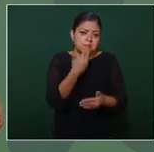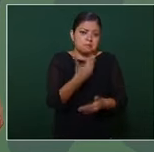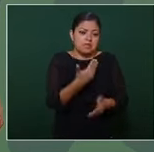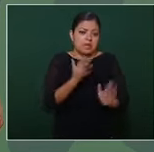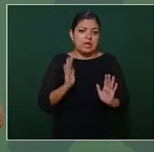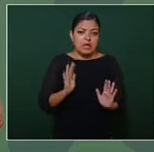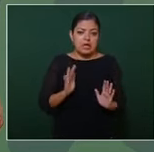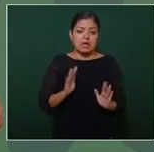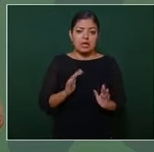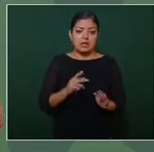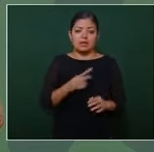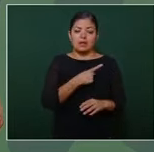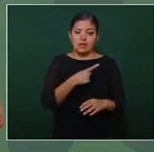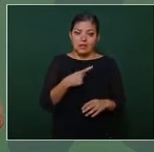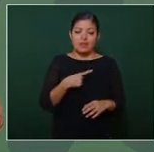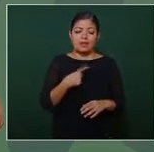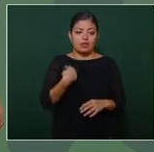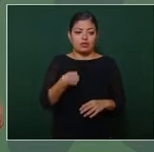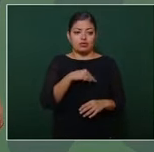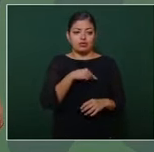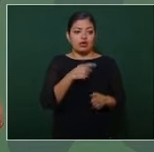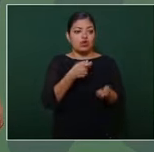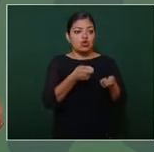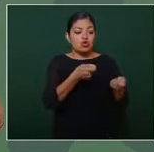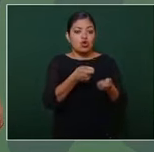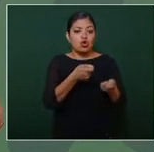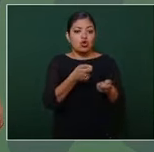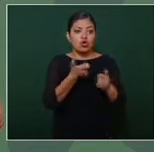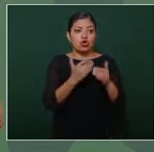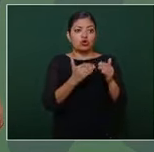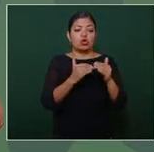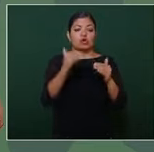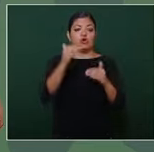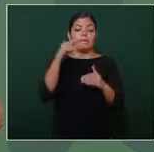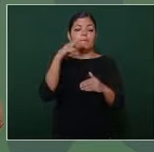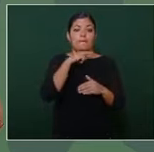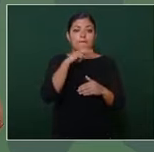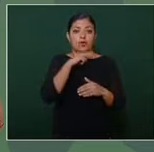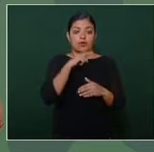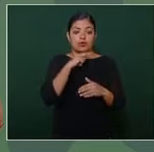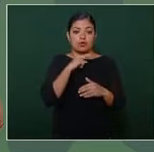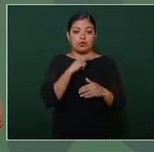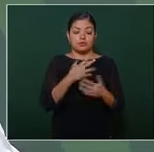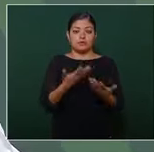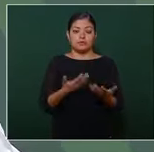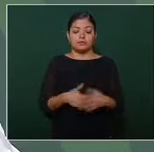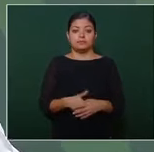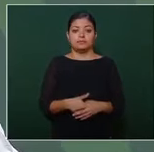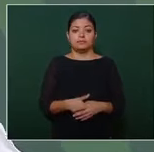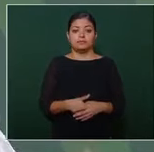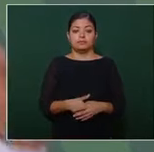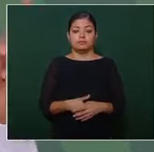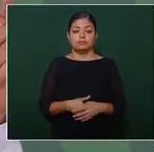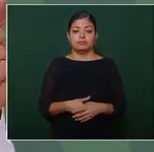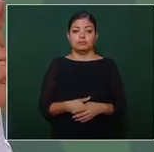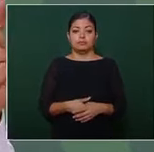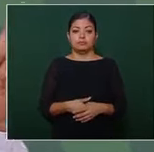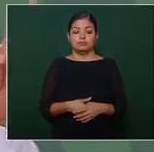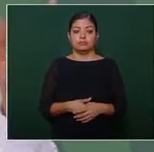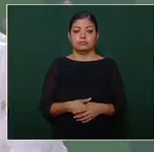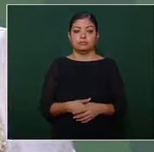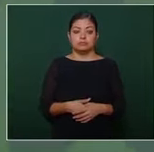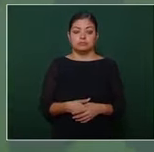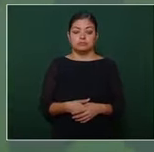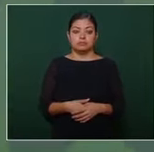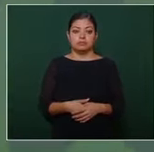vamos a controlar la inflación pronto y el dato de ahora lo que